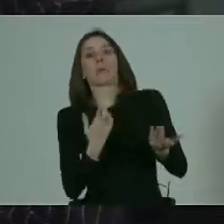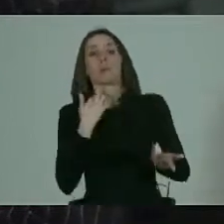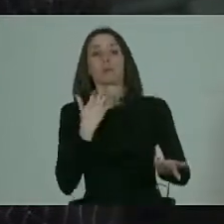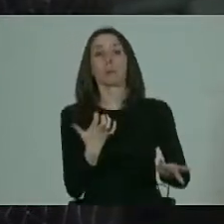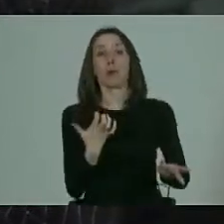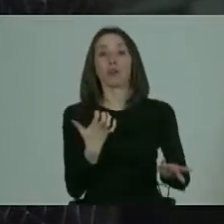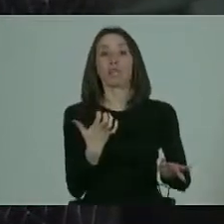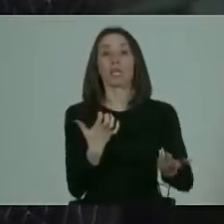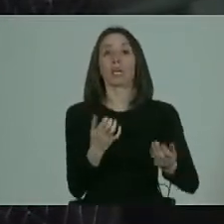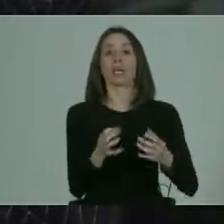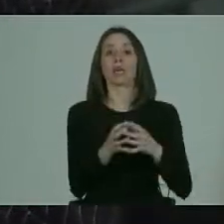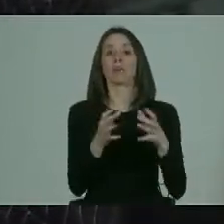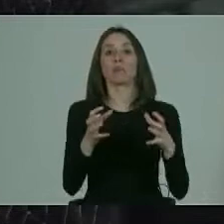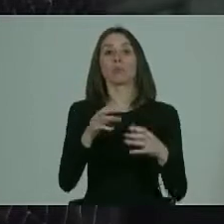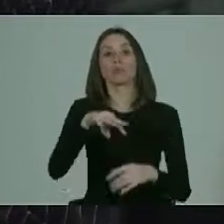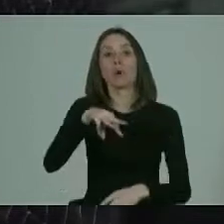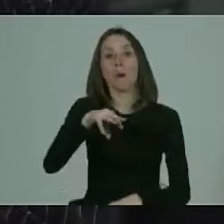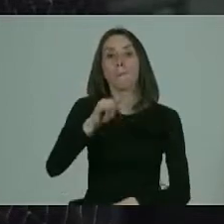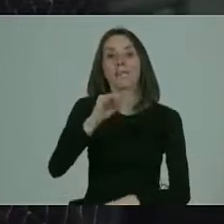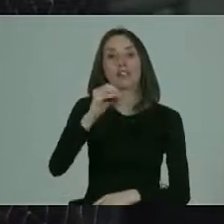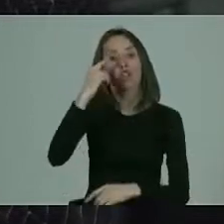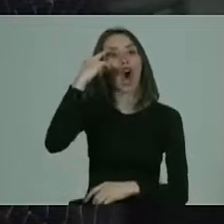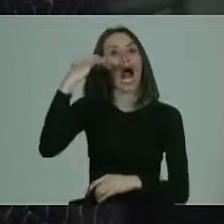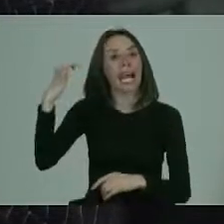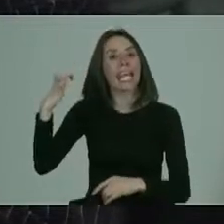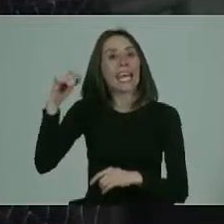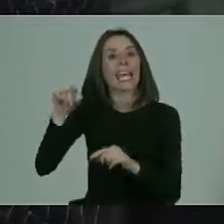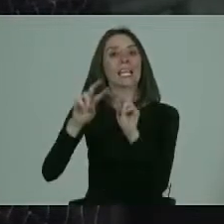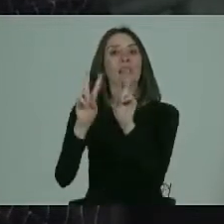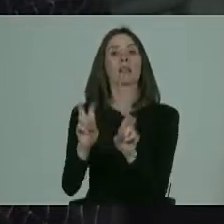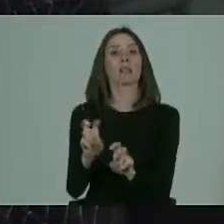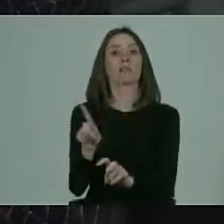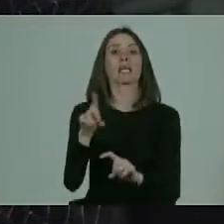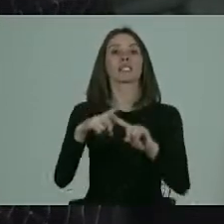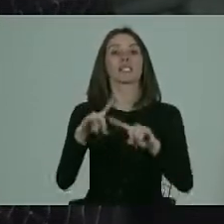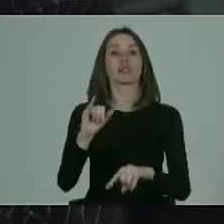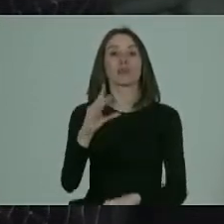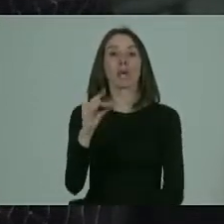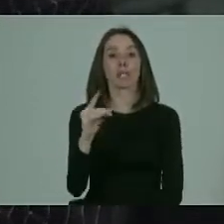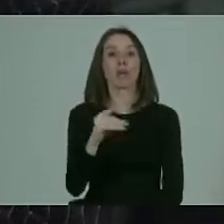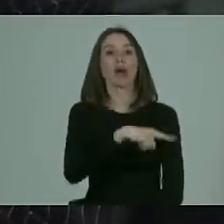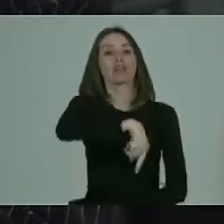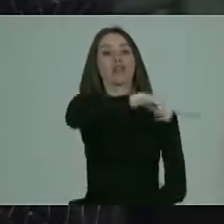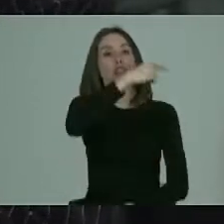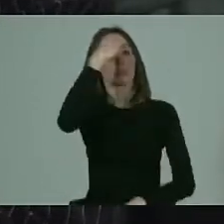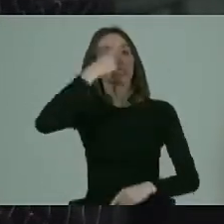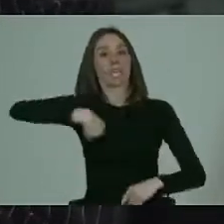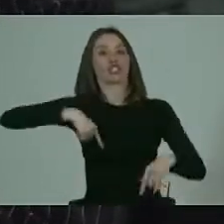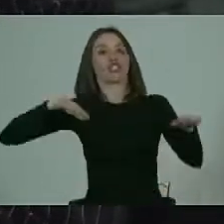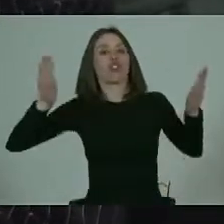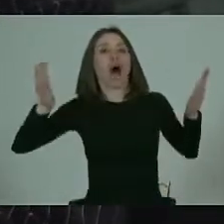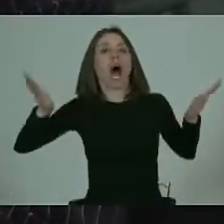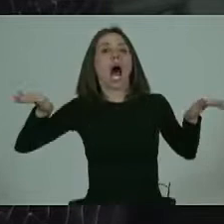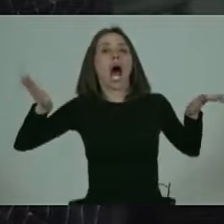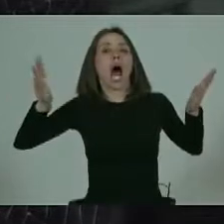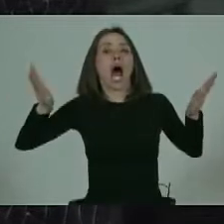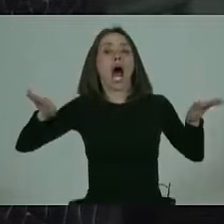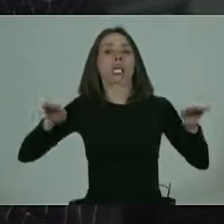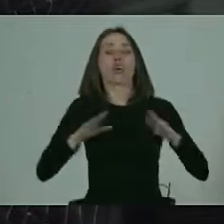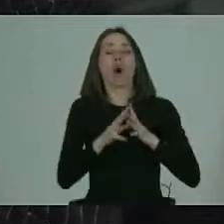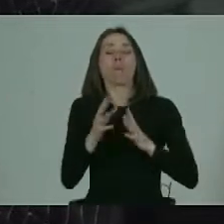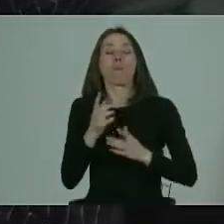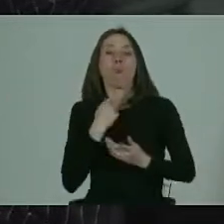Porque hay una cantidad de mitos con respecto a la sexualidad de nosotros que es lo que tú decías que somos ángeles o que tenemos una sexualidad